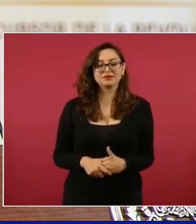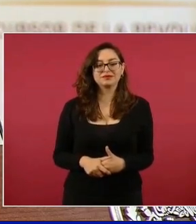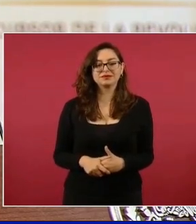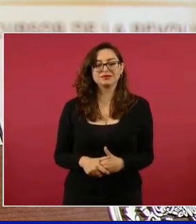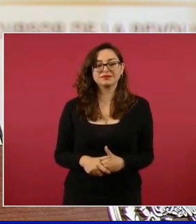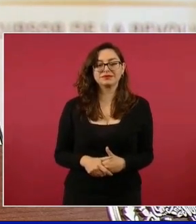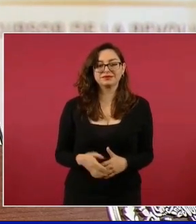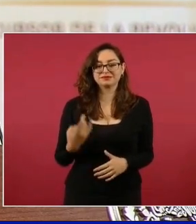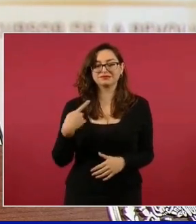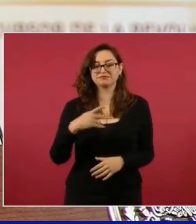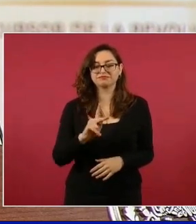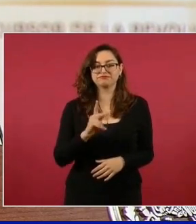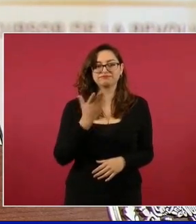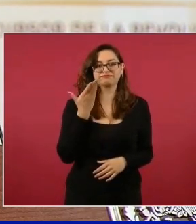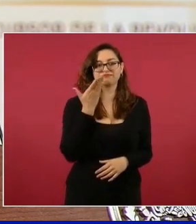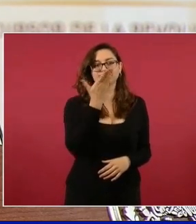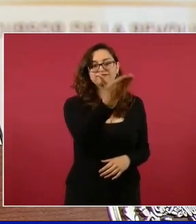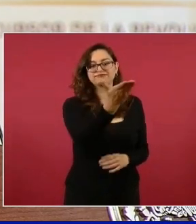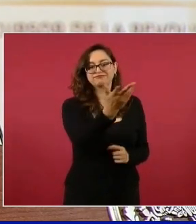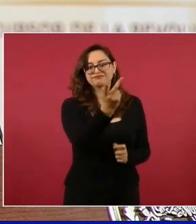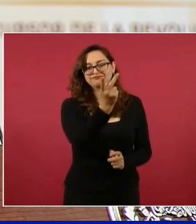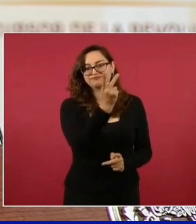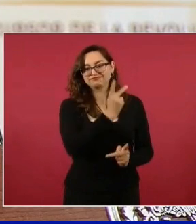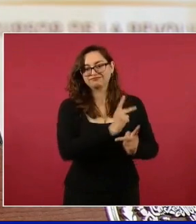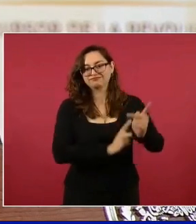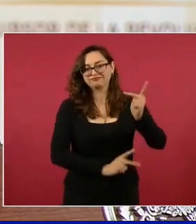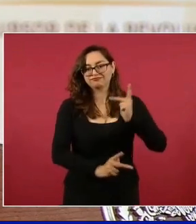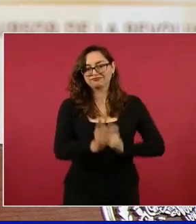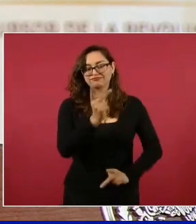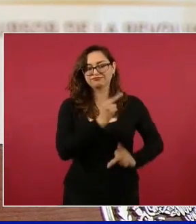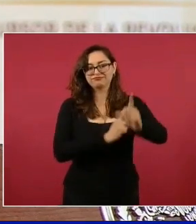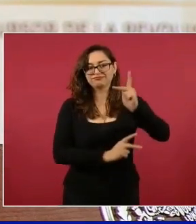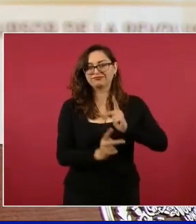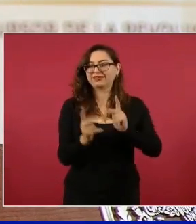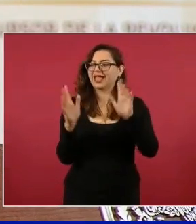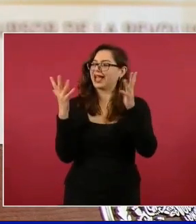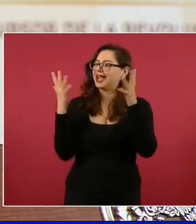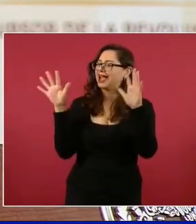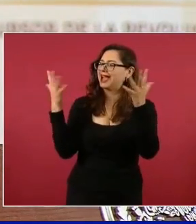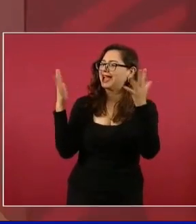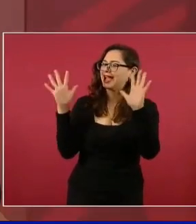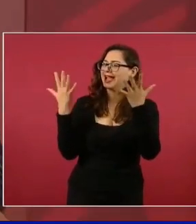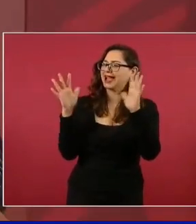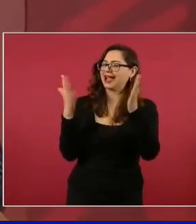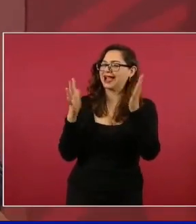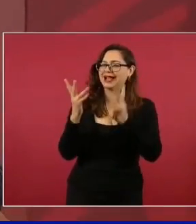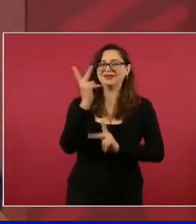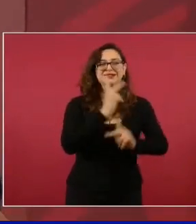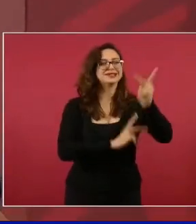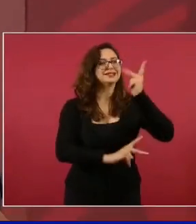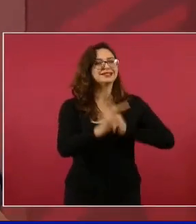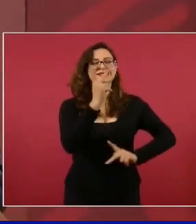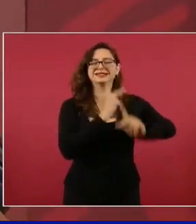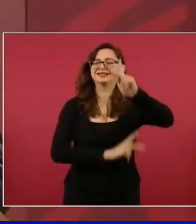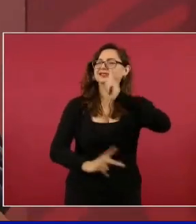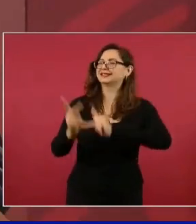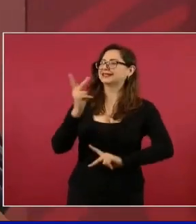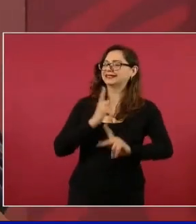no encontró la norma, No se acercó a o en